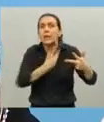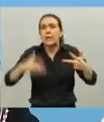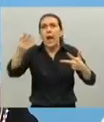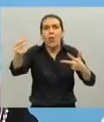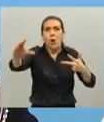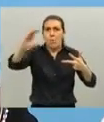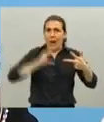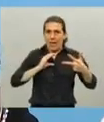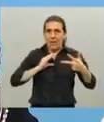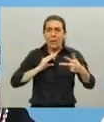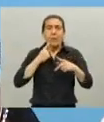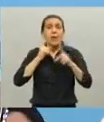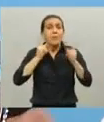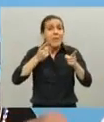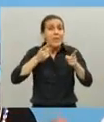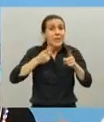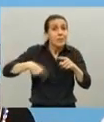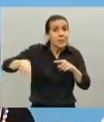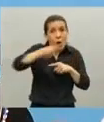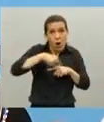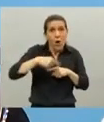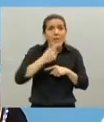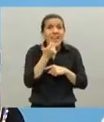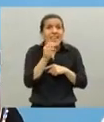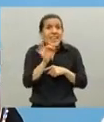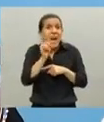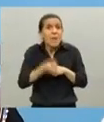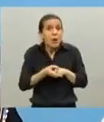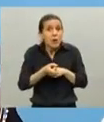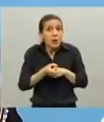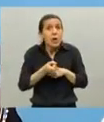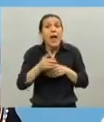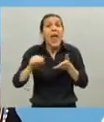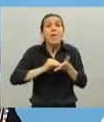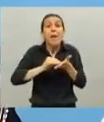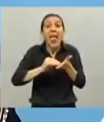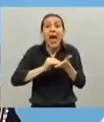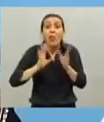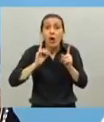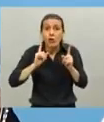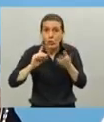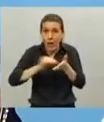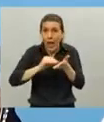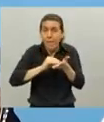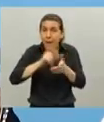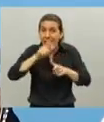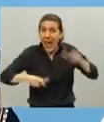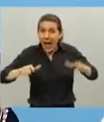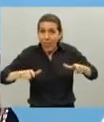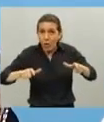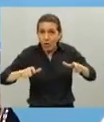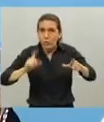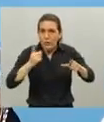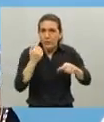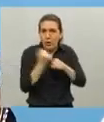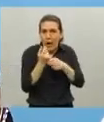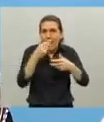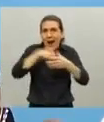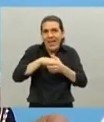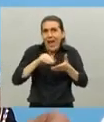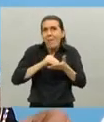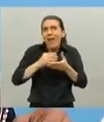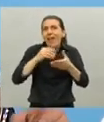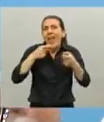el 60% de los que entraron, de los trabajadores que trabajan en empresas